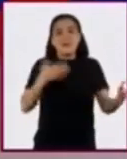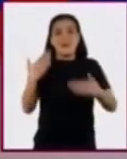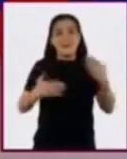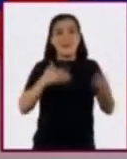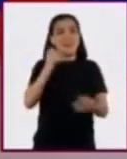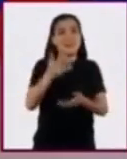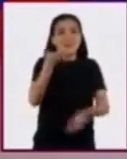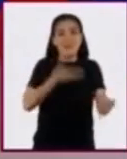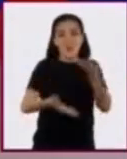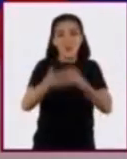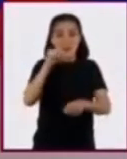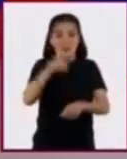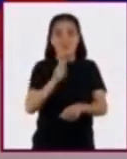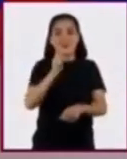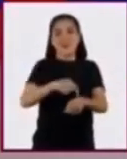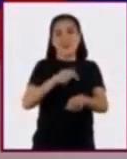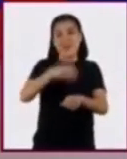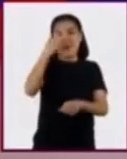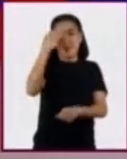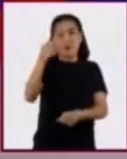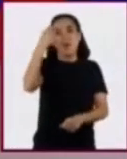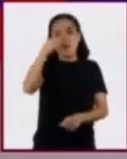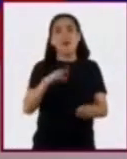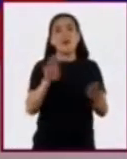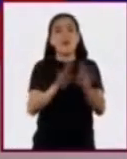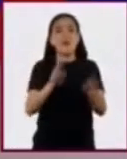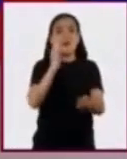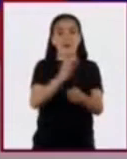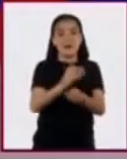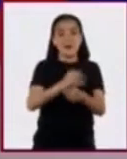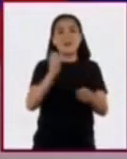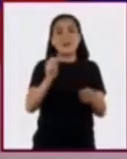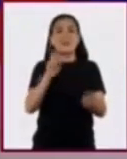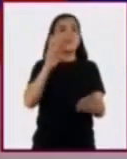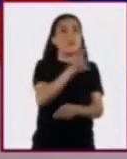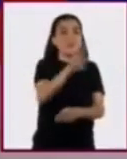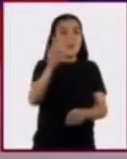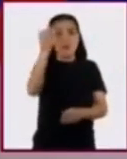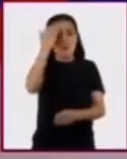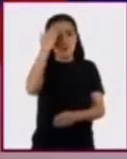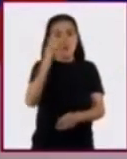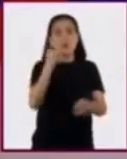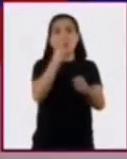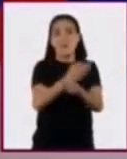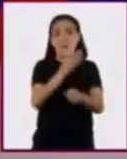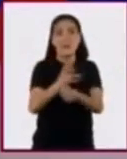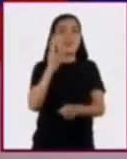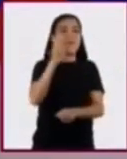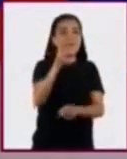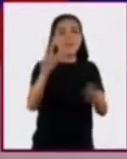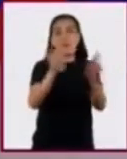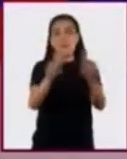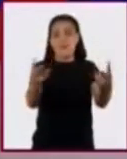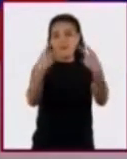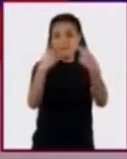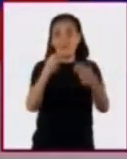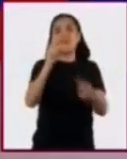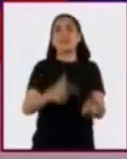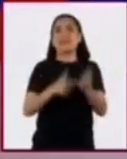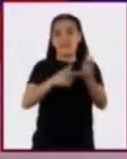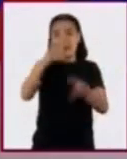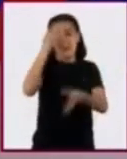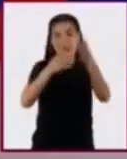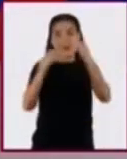poder compartir este tiempo para hacerles llegar estos conocimientos a ustedes que nos ven y siguen aprendiendo en casa.